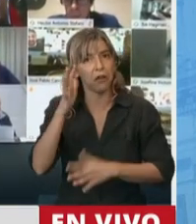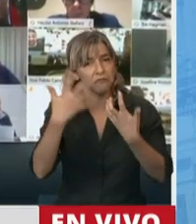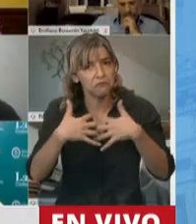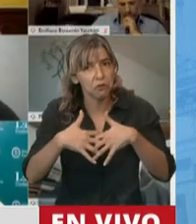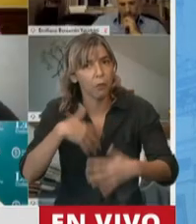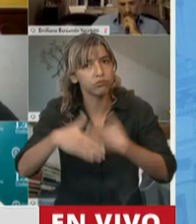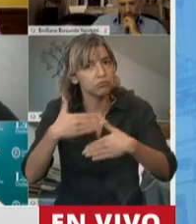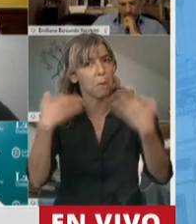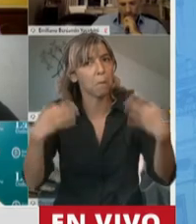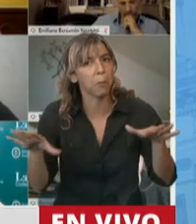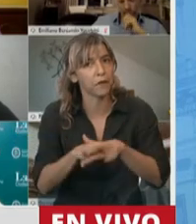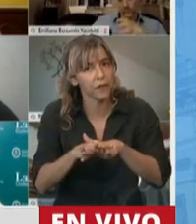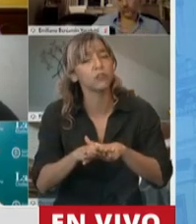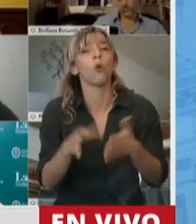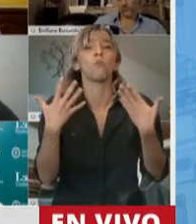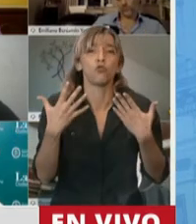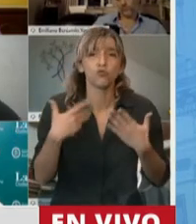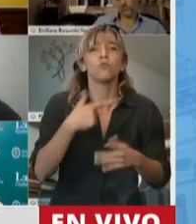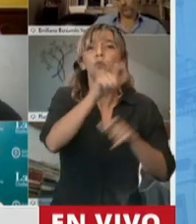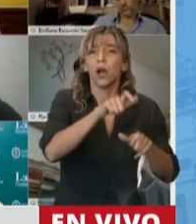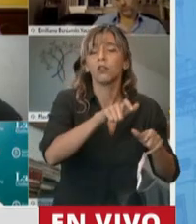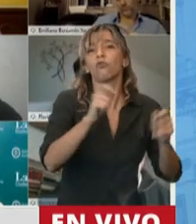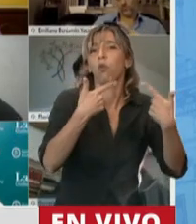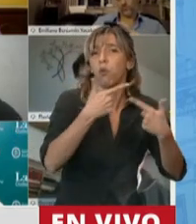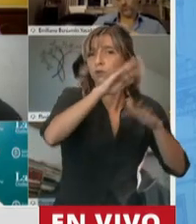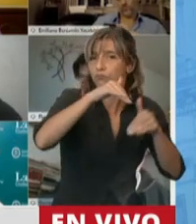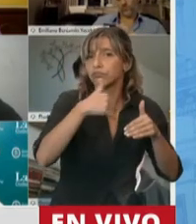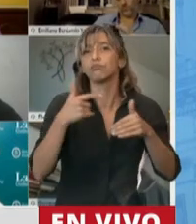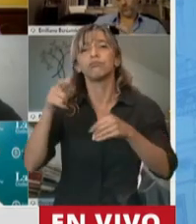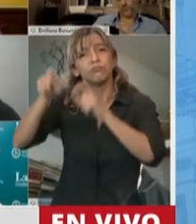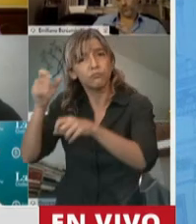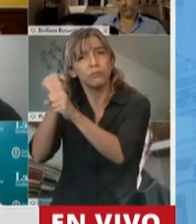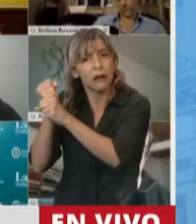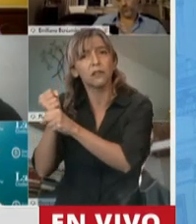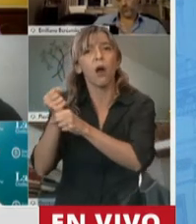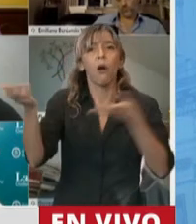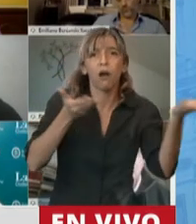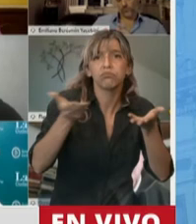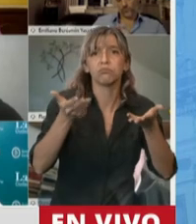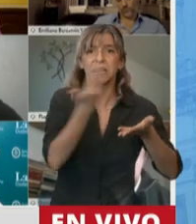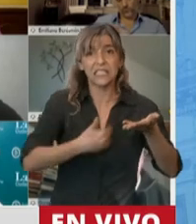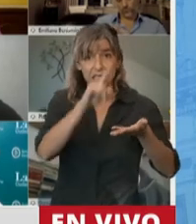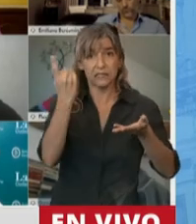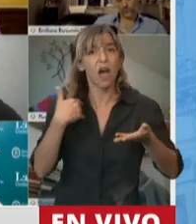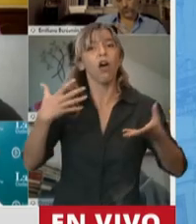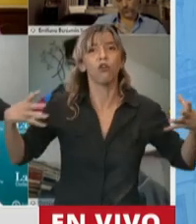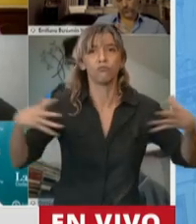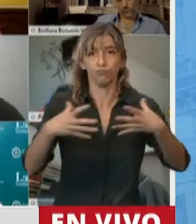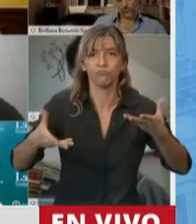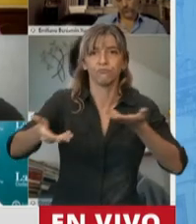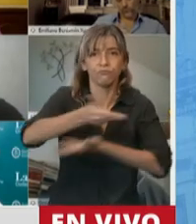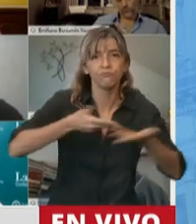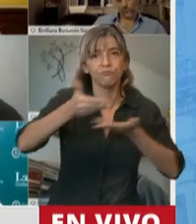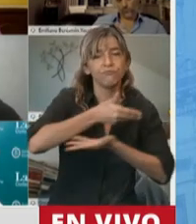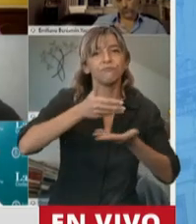de, obviamente, los empleadores, los trabajadores y el Estado, dan un resultado muy positivo en lo que